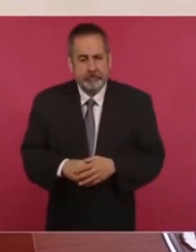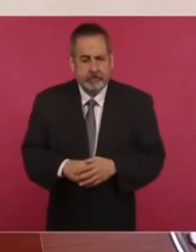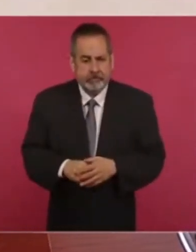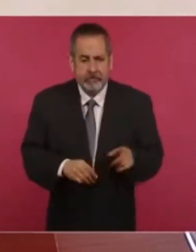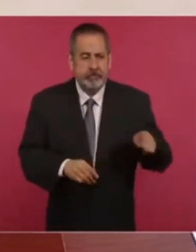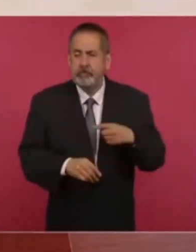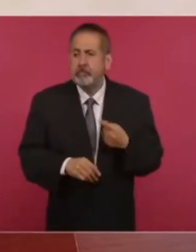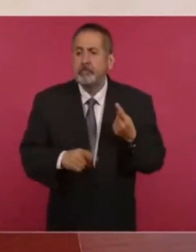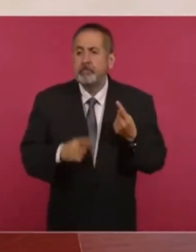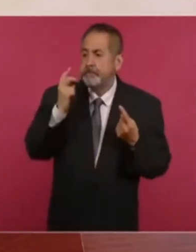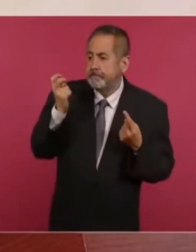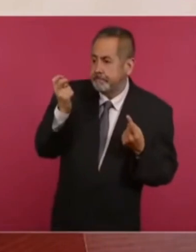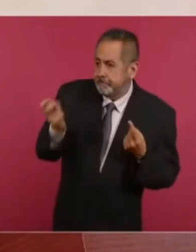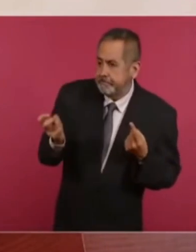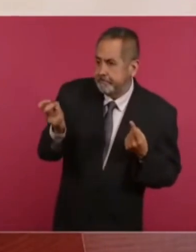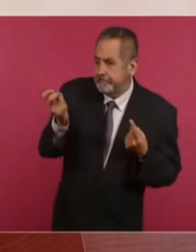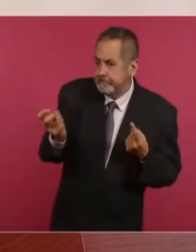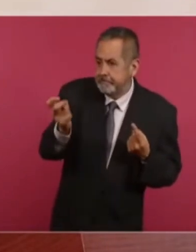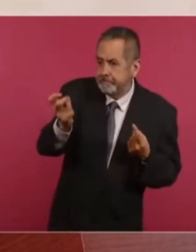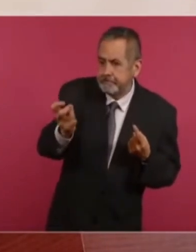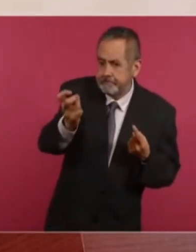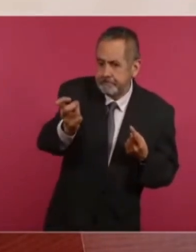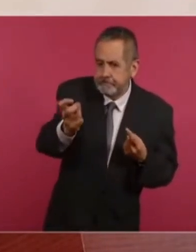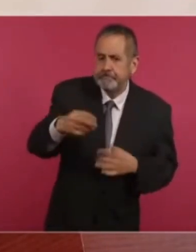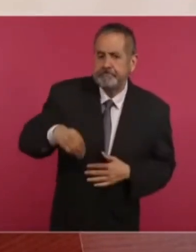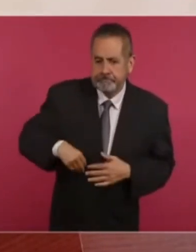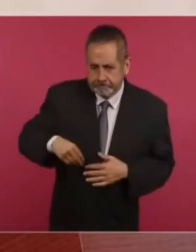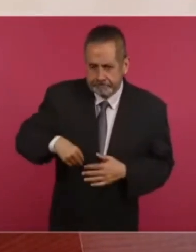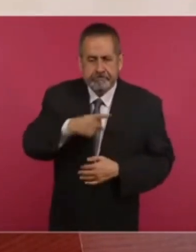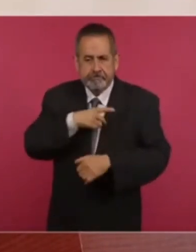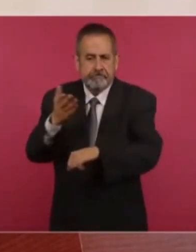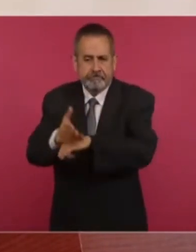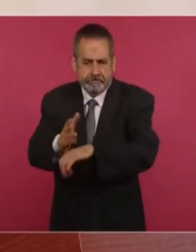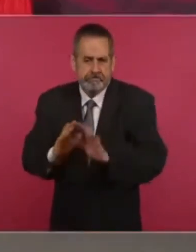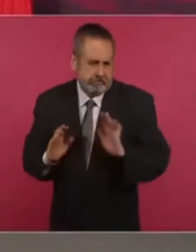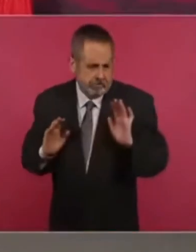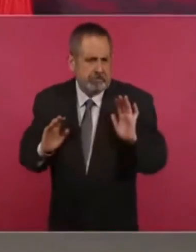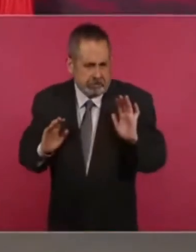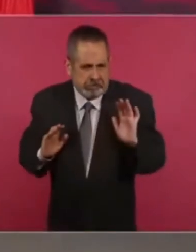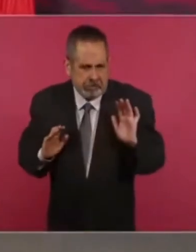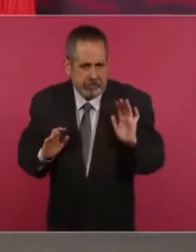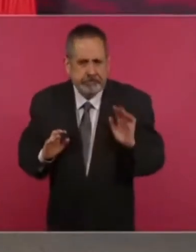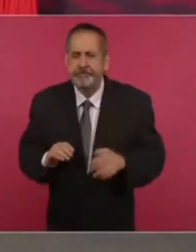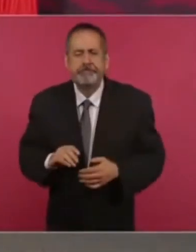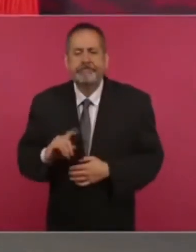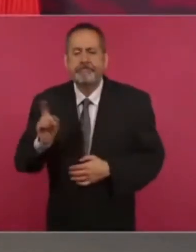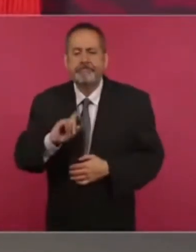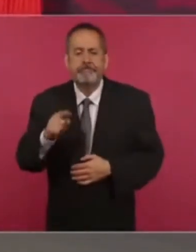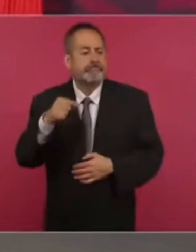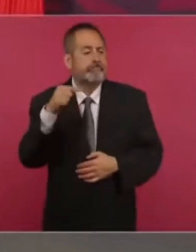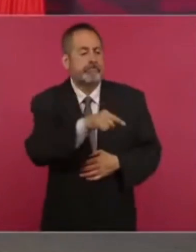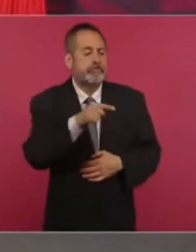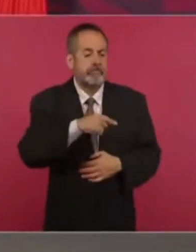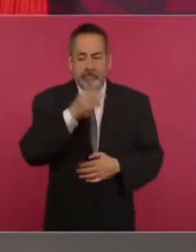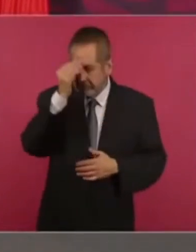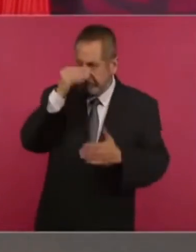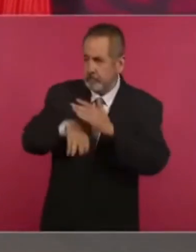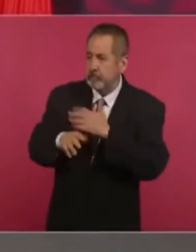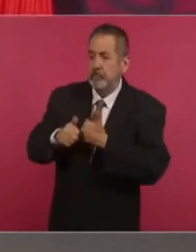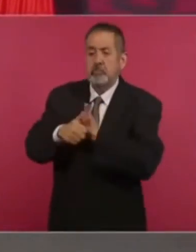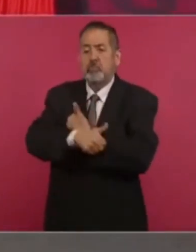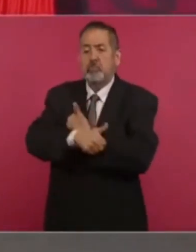tuvieron responsabilidad y hay que castigarlos, buscaron ocultar los hechos,